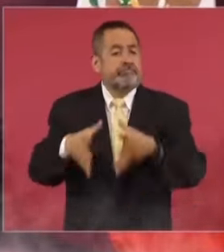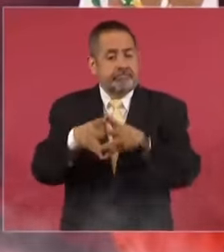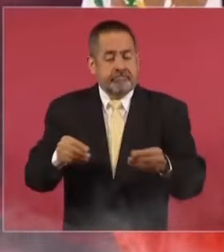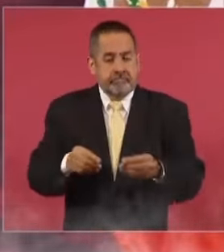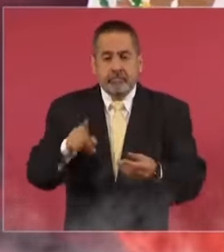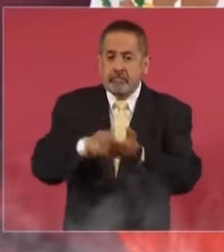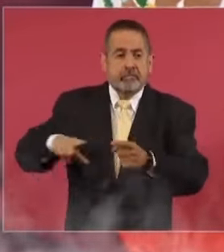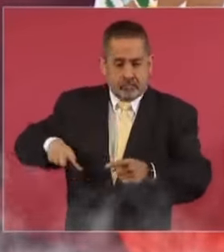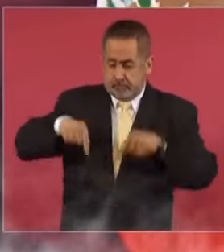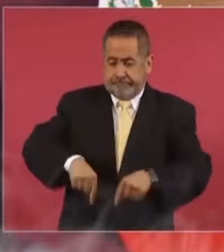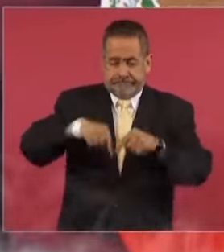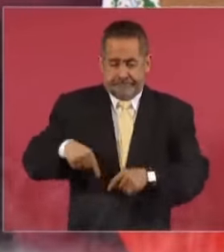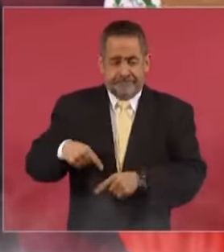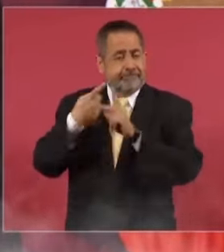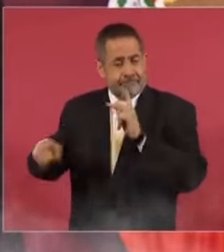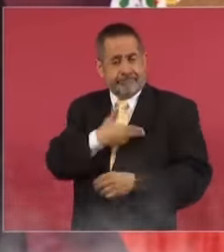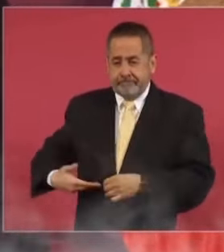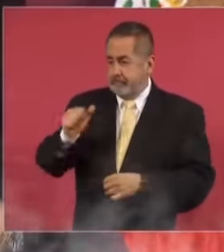eran del gobierno nuestro.